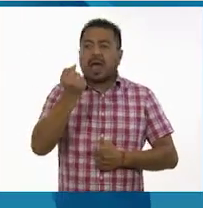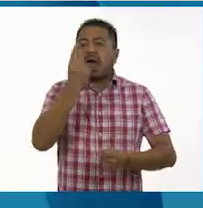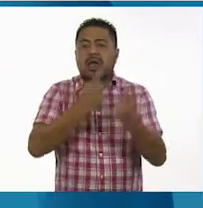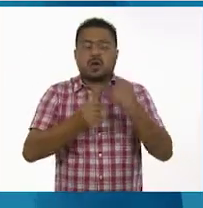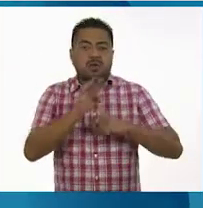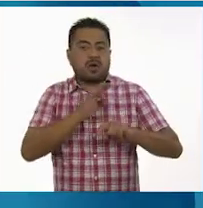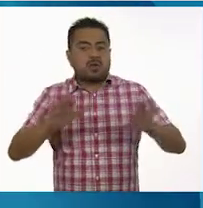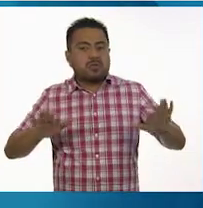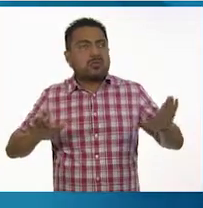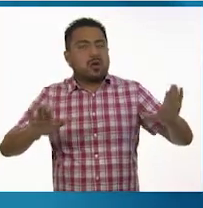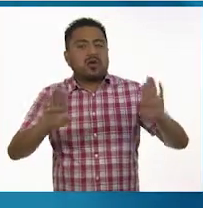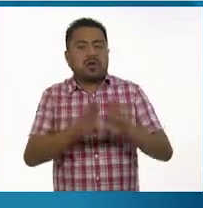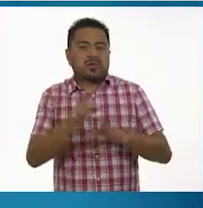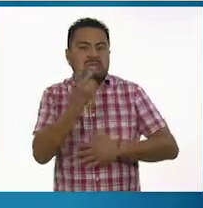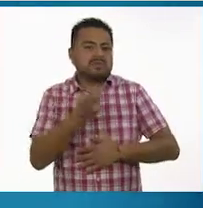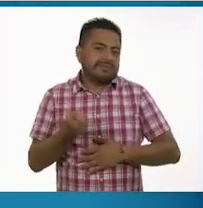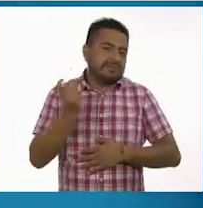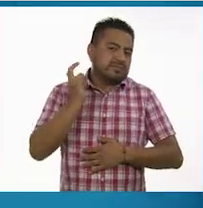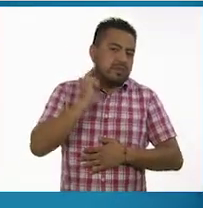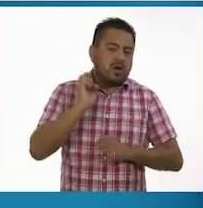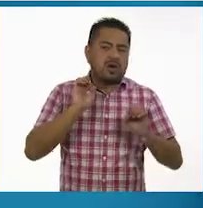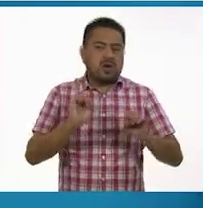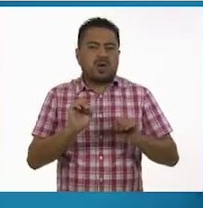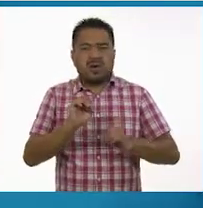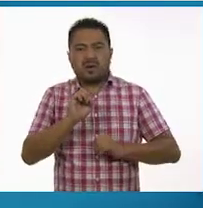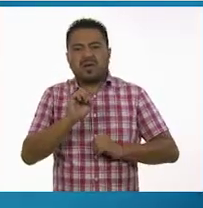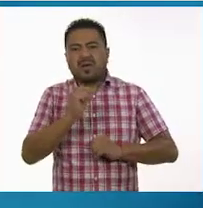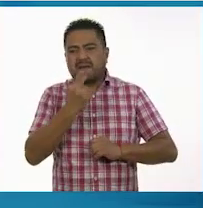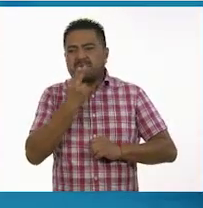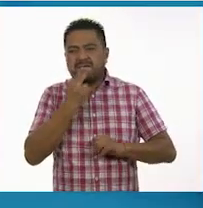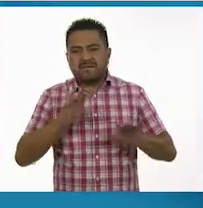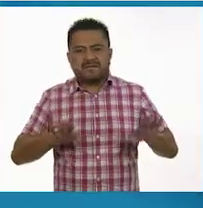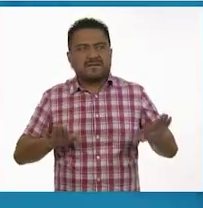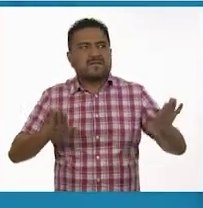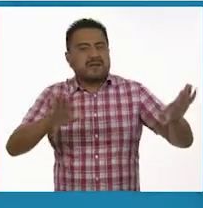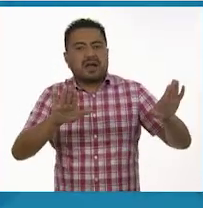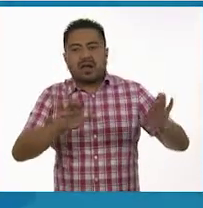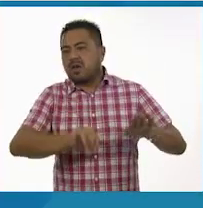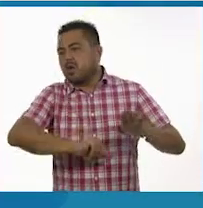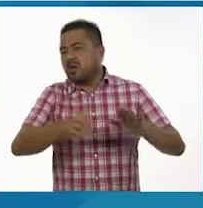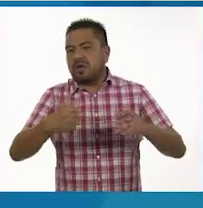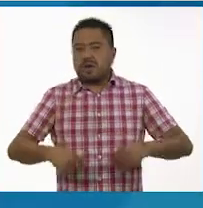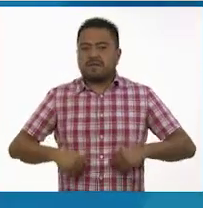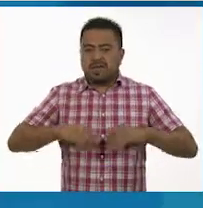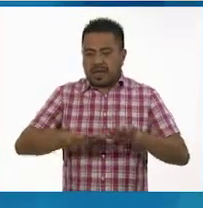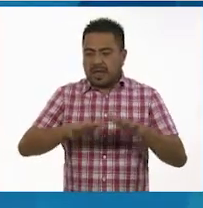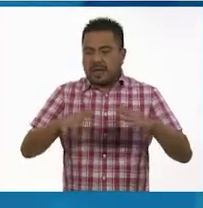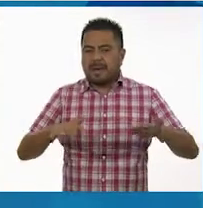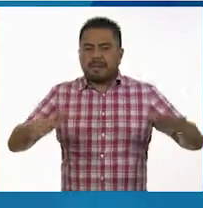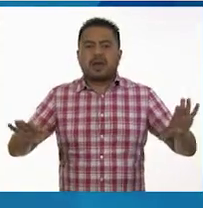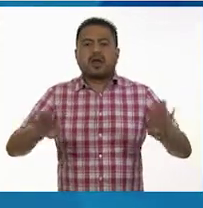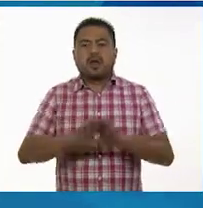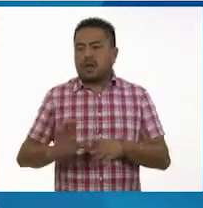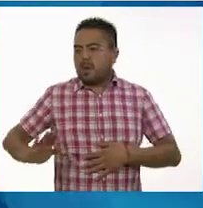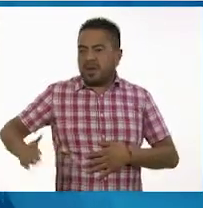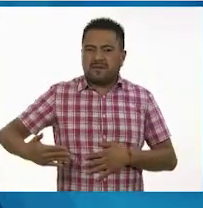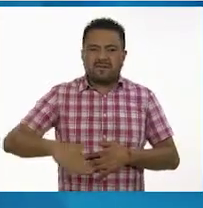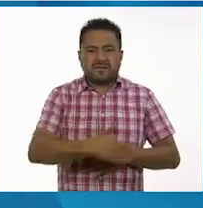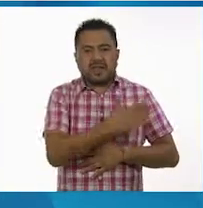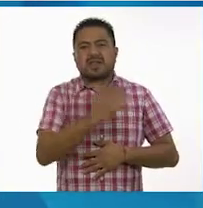pueden volar como los murciélagos o las ardillas voladoras. Y otros viven en el mar como las ballenas,